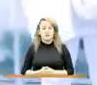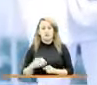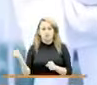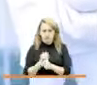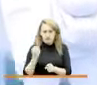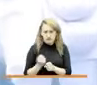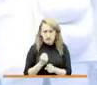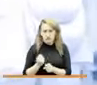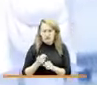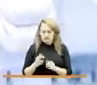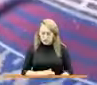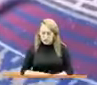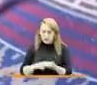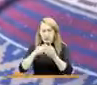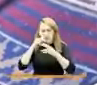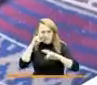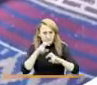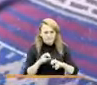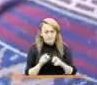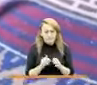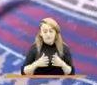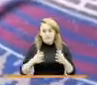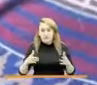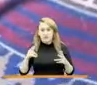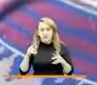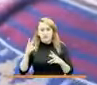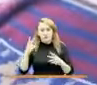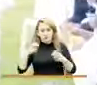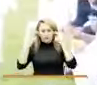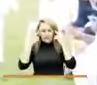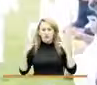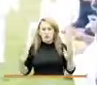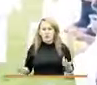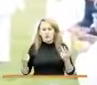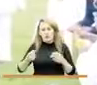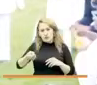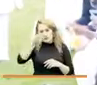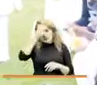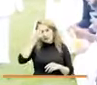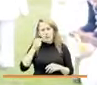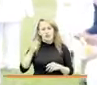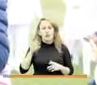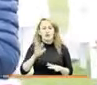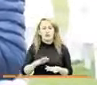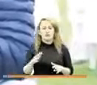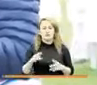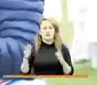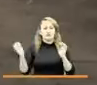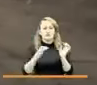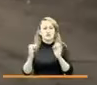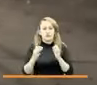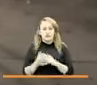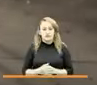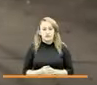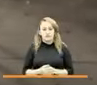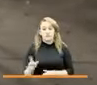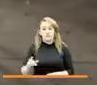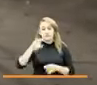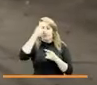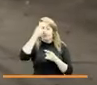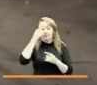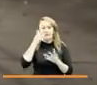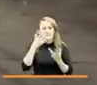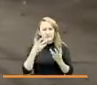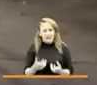recuperar, investigar y ampliar el conocimiento sobre las memorias plurales de las víctimas del conflicto armado. Inspirados en aquellos deseos